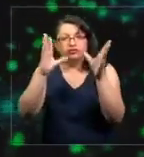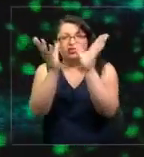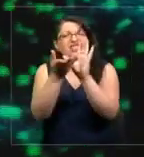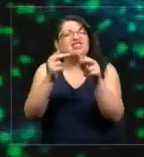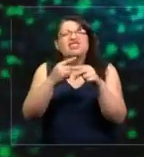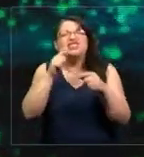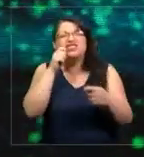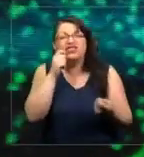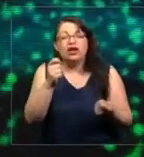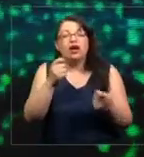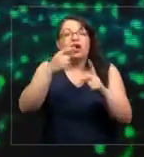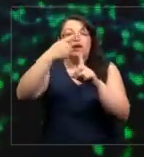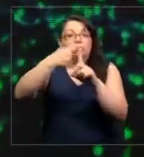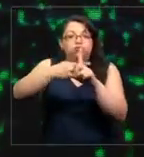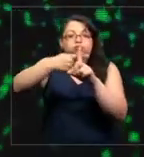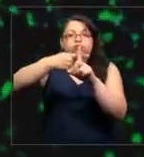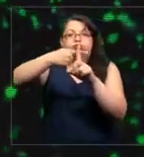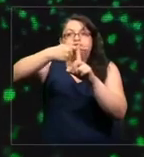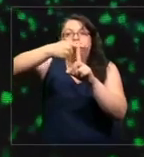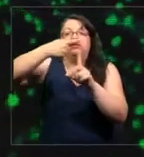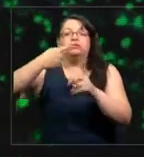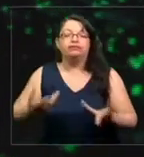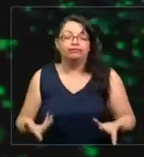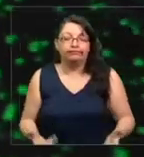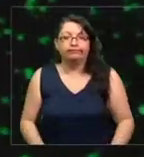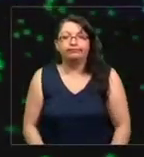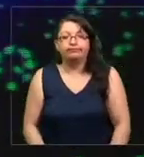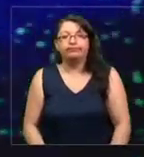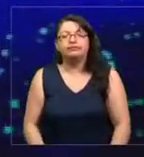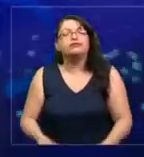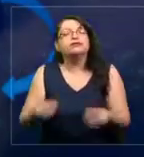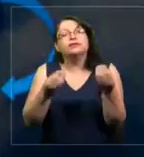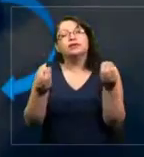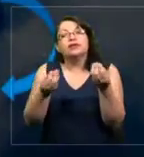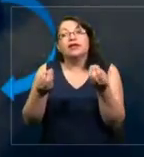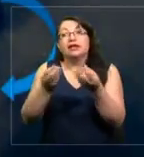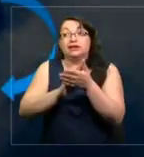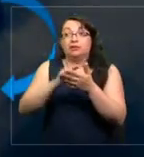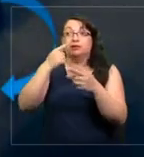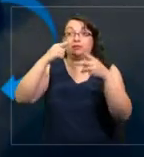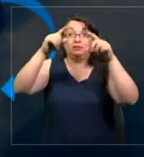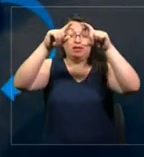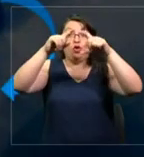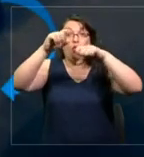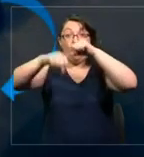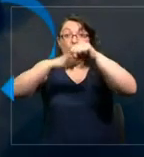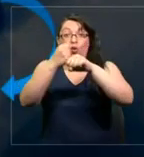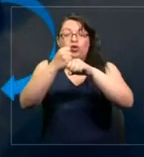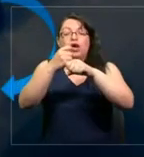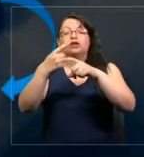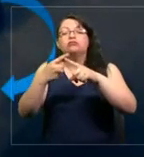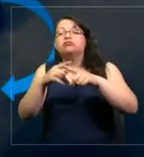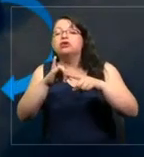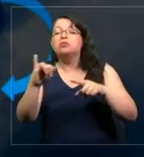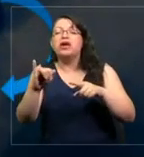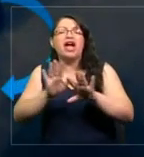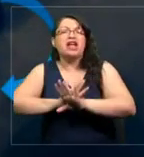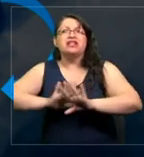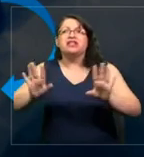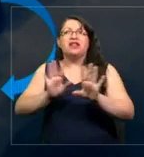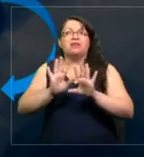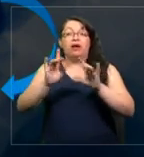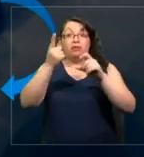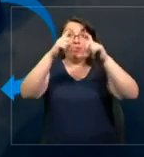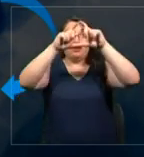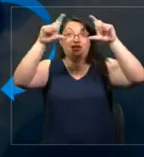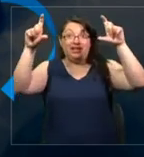aumento de temperatura. Ahora, ¿qué pasa si es que de un año a otro dejo de emitir? Estoy ahí arriba y